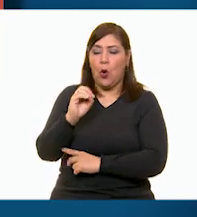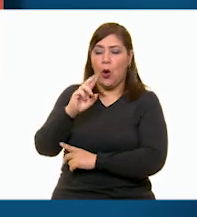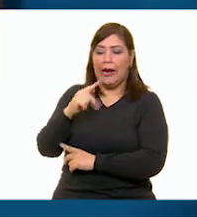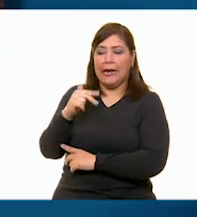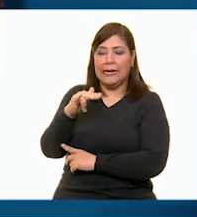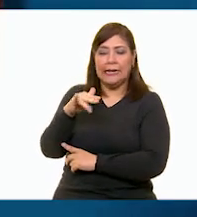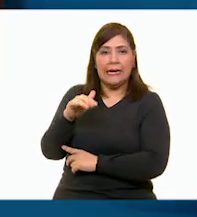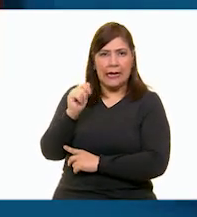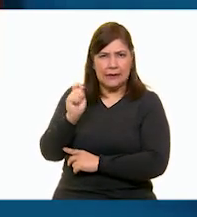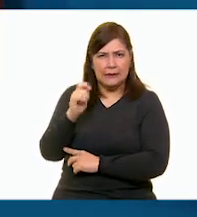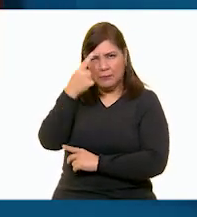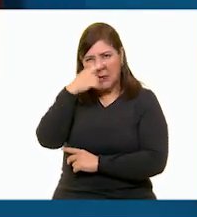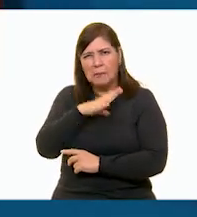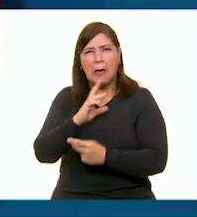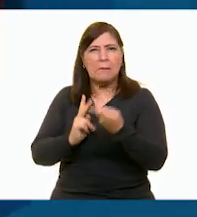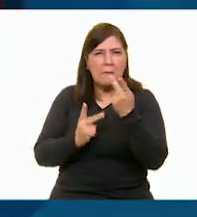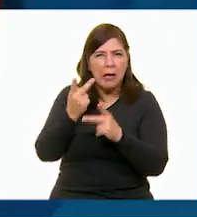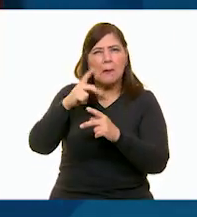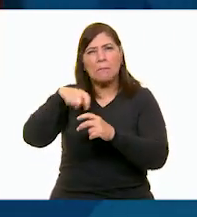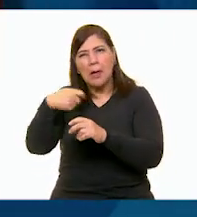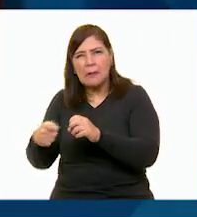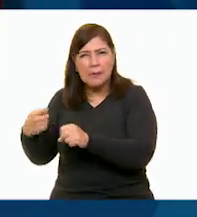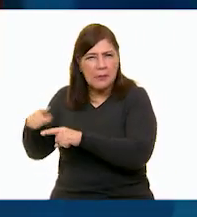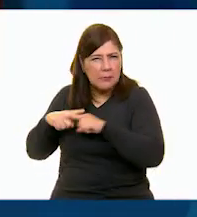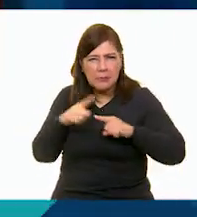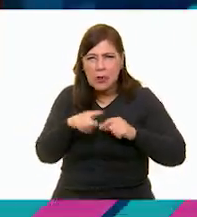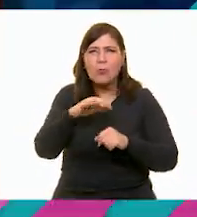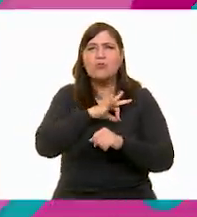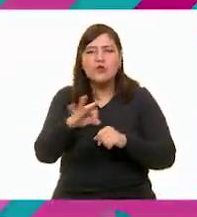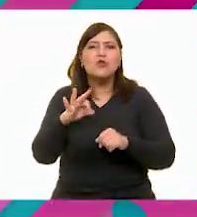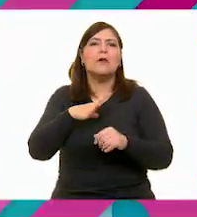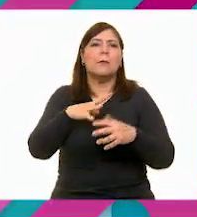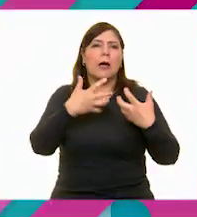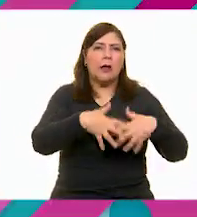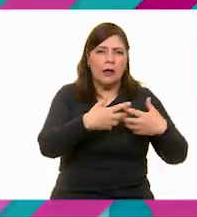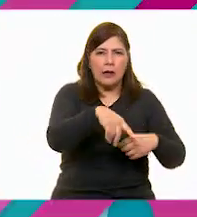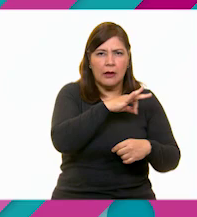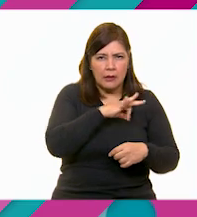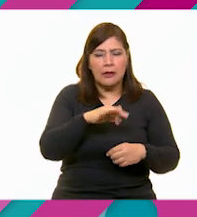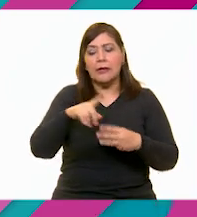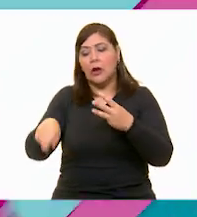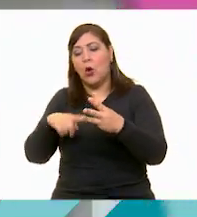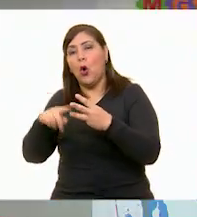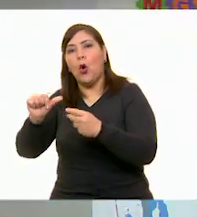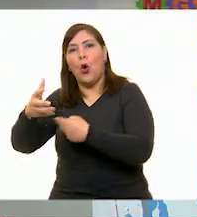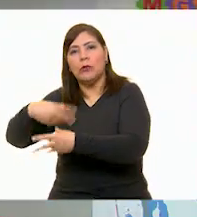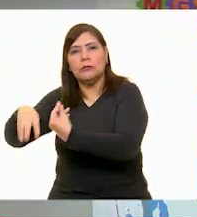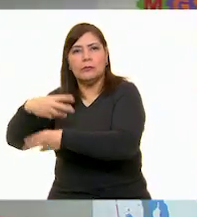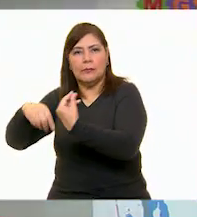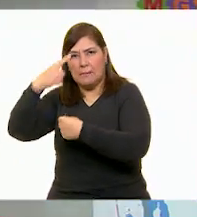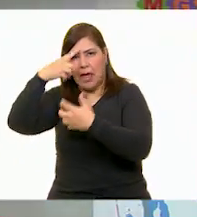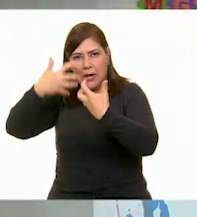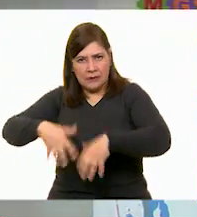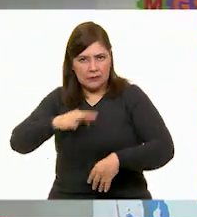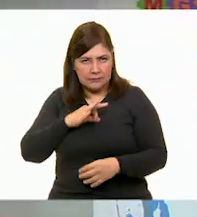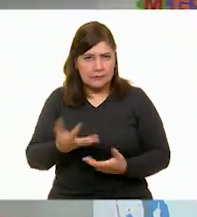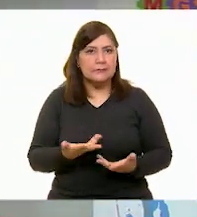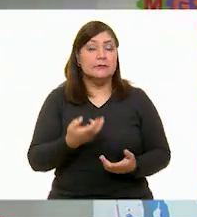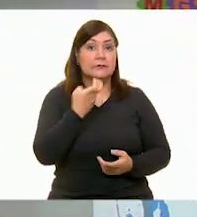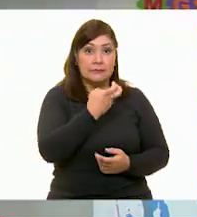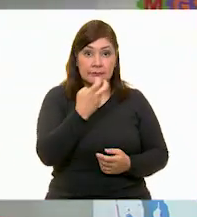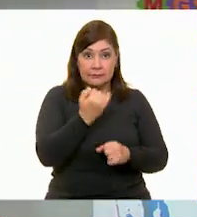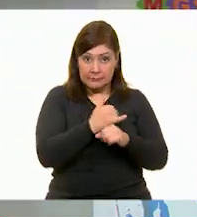composta y los desechos plásticos se pueden reciclar industrialmente. ¿Qué les pareció esta información?